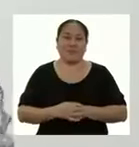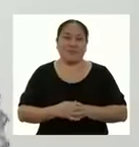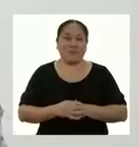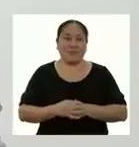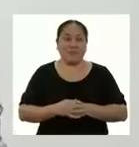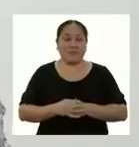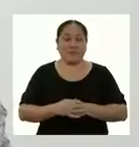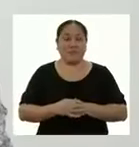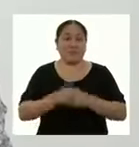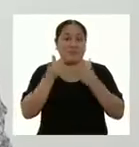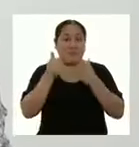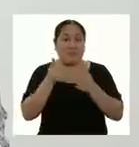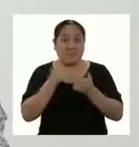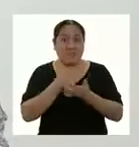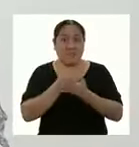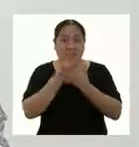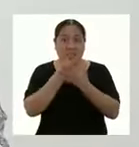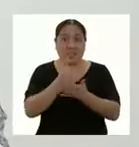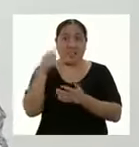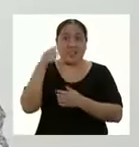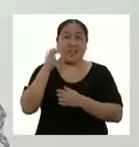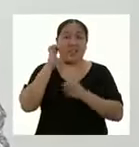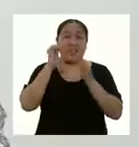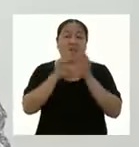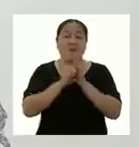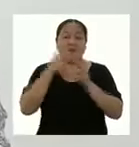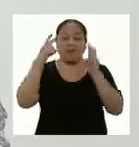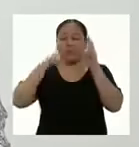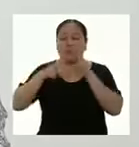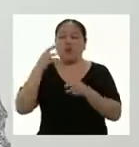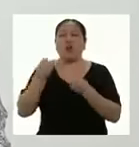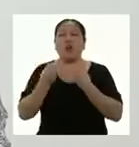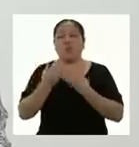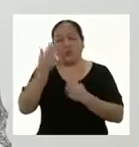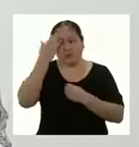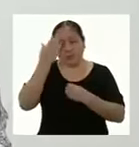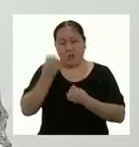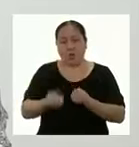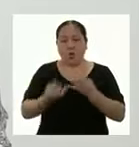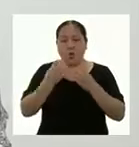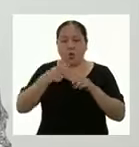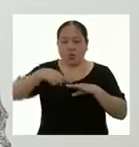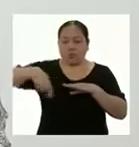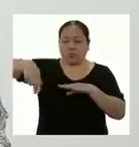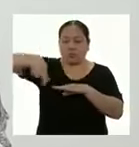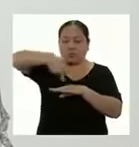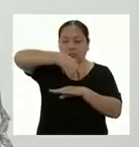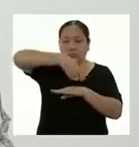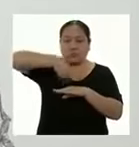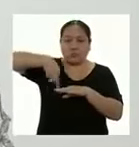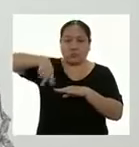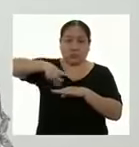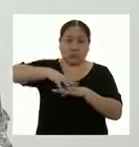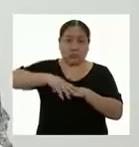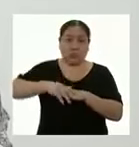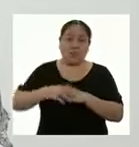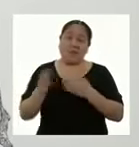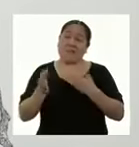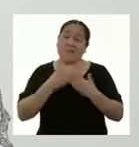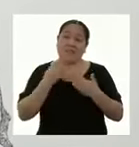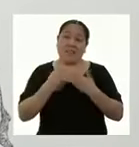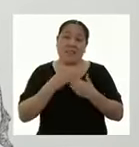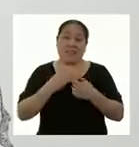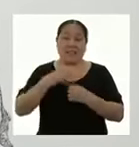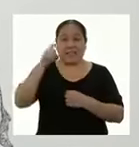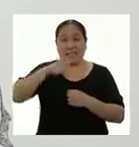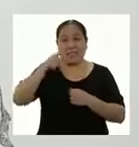¡Qué útil! Con este ejemplo vamos a ver cómo se calculan cuántos metros caminas. Es muy sencillo. Tan